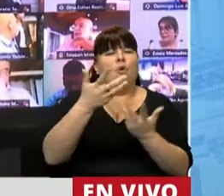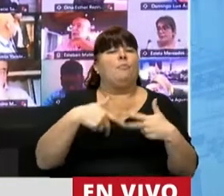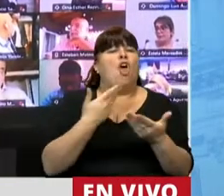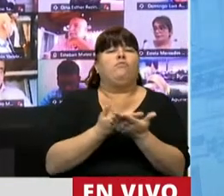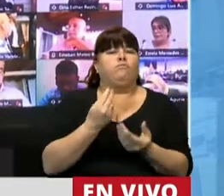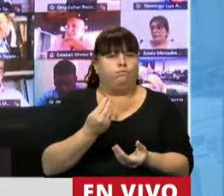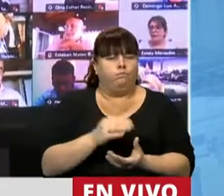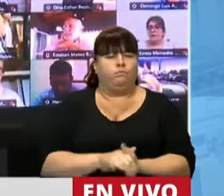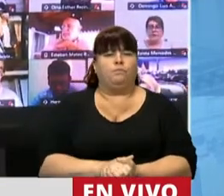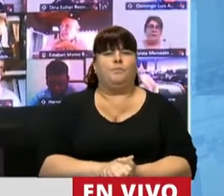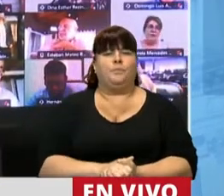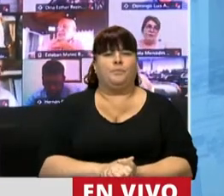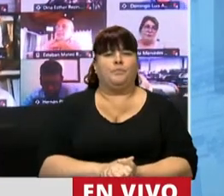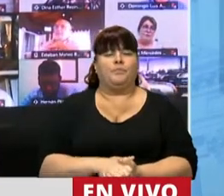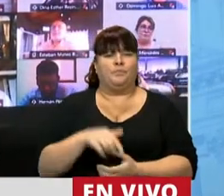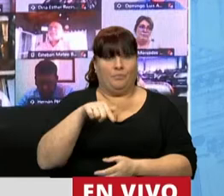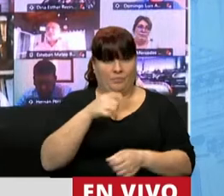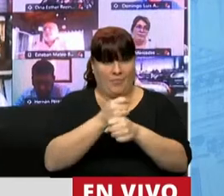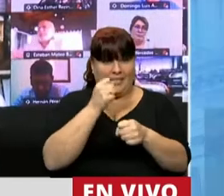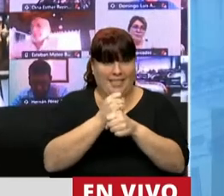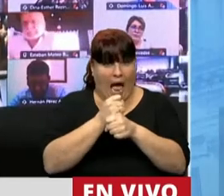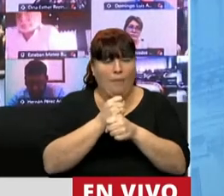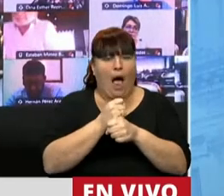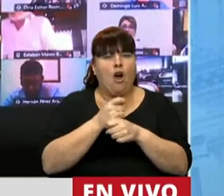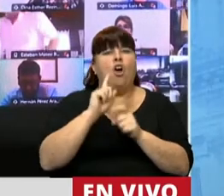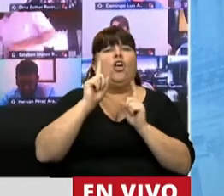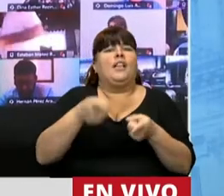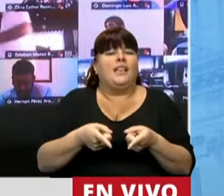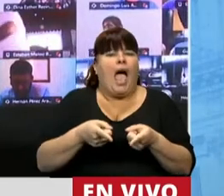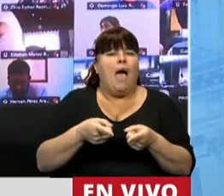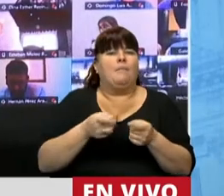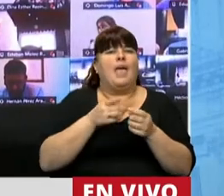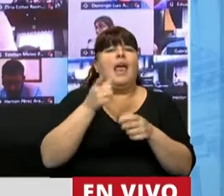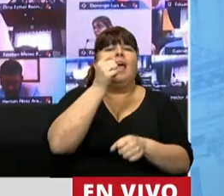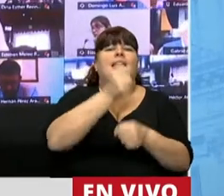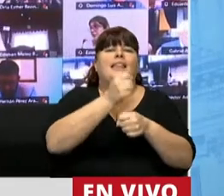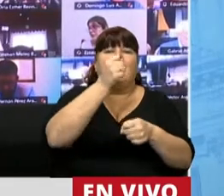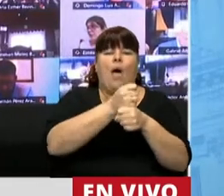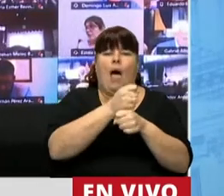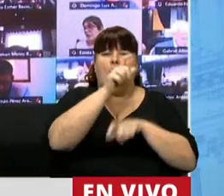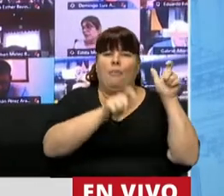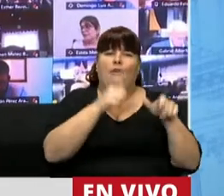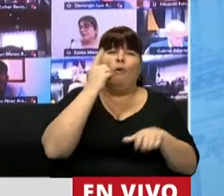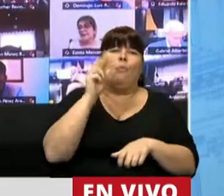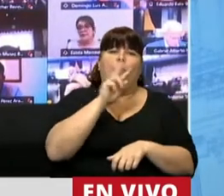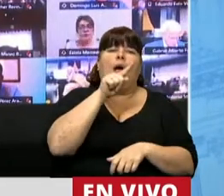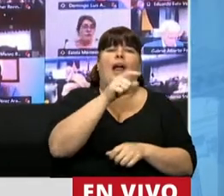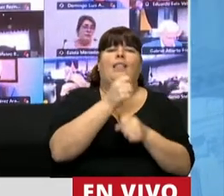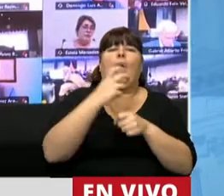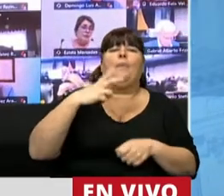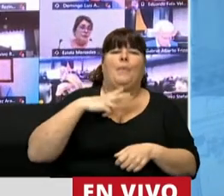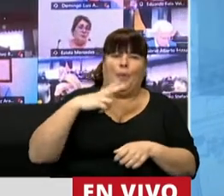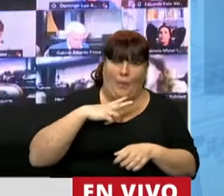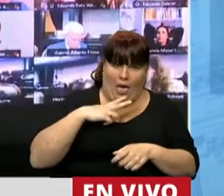realizar esta tarea extendiéndola a las trabajadoras y trabajadores del sector